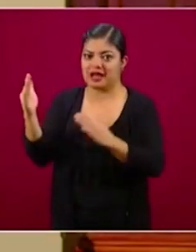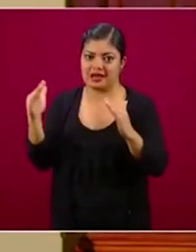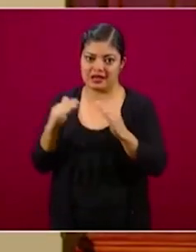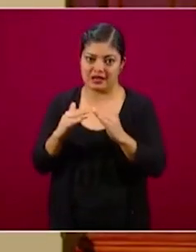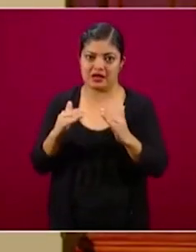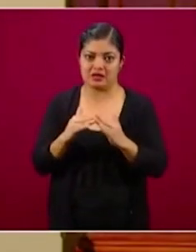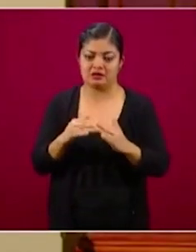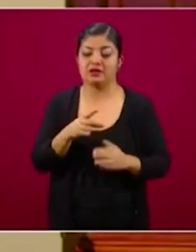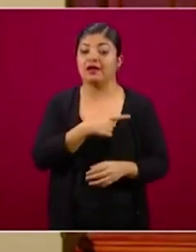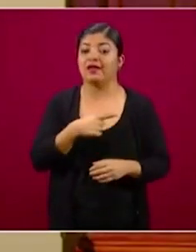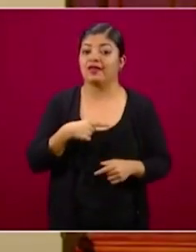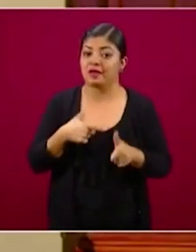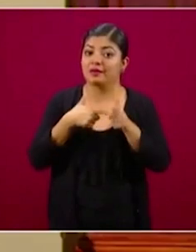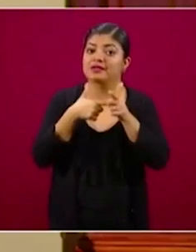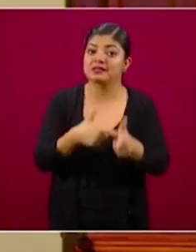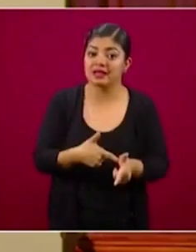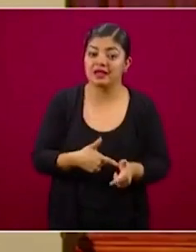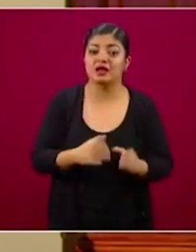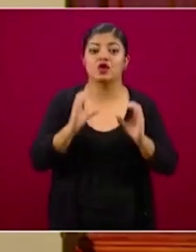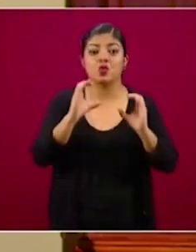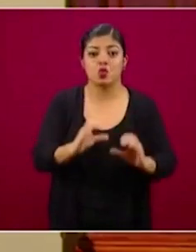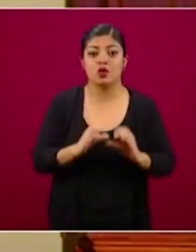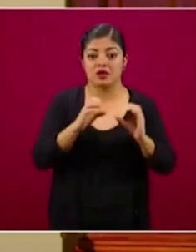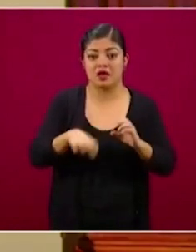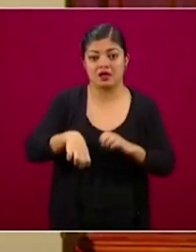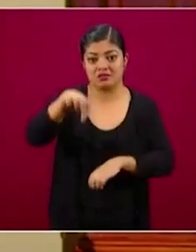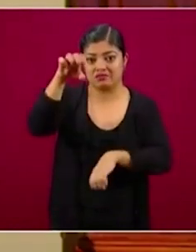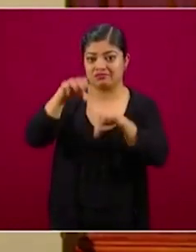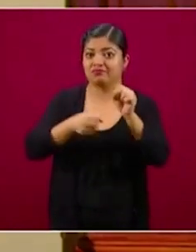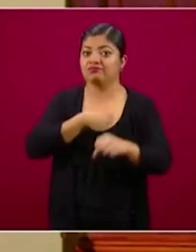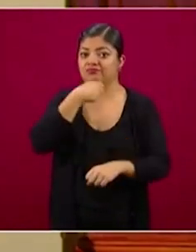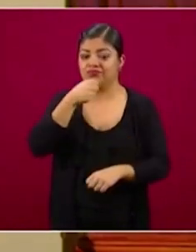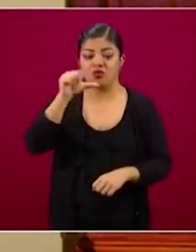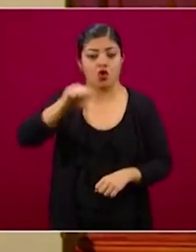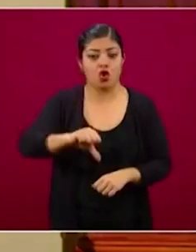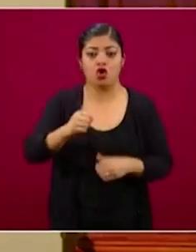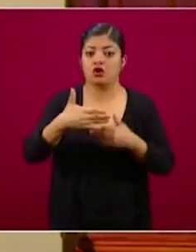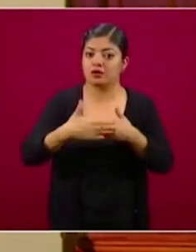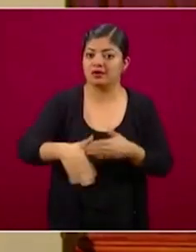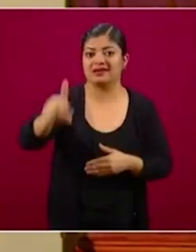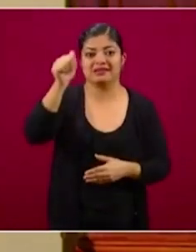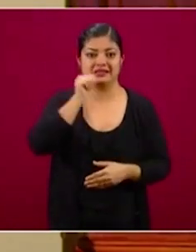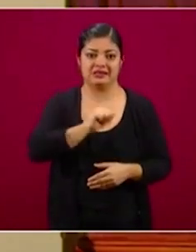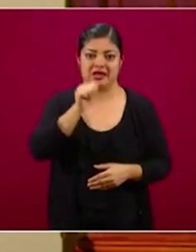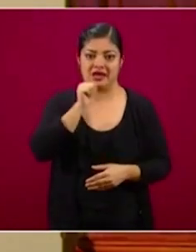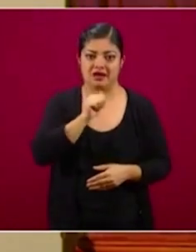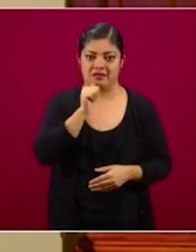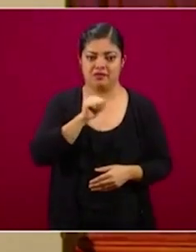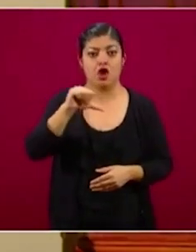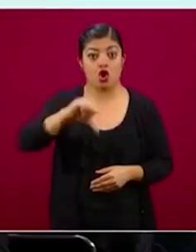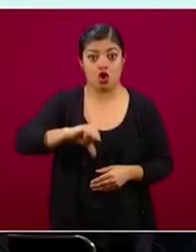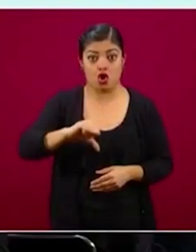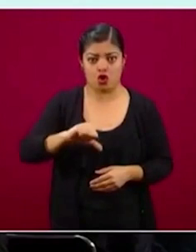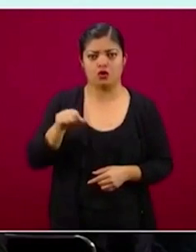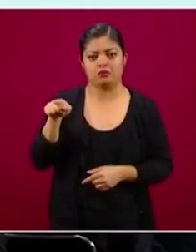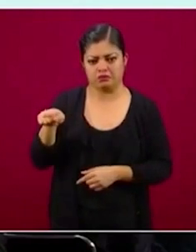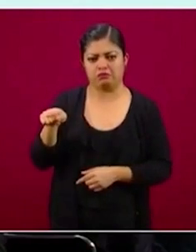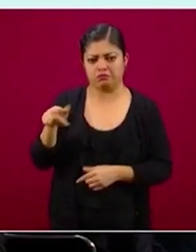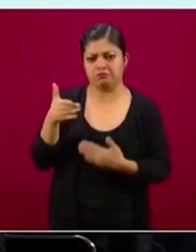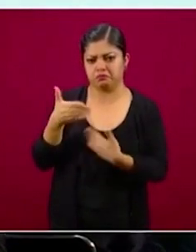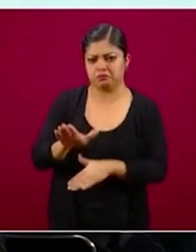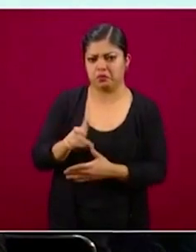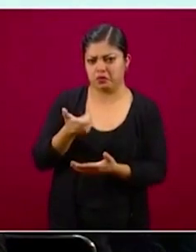Hay que seguir cuidando a nuestros adultos mayores hoy y siempre, hoy ante esta circunstancia, pero recordemos,